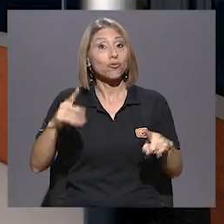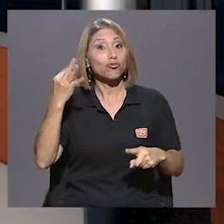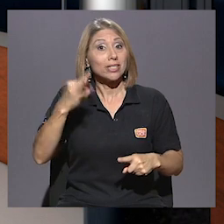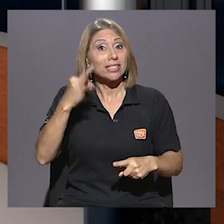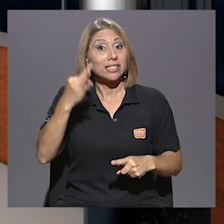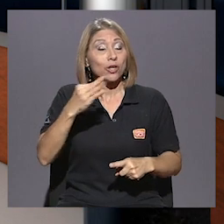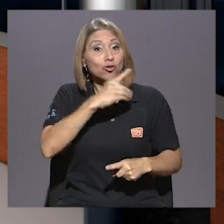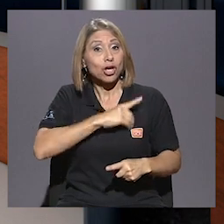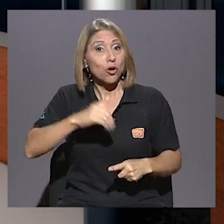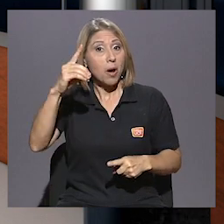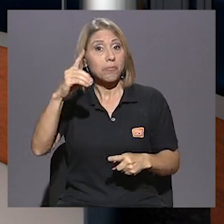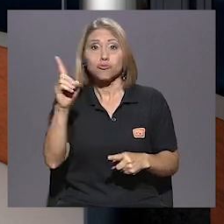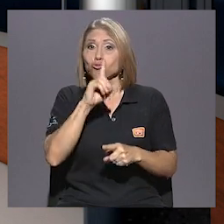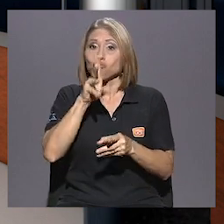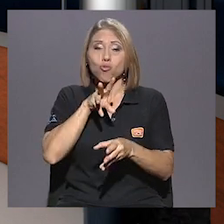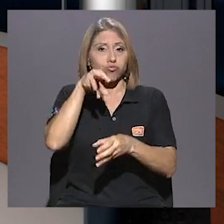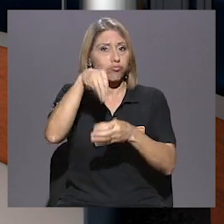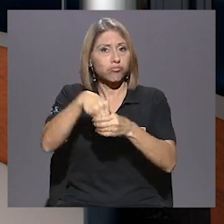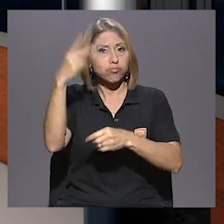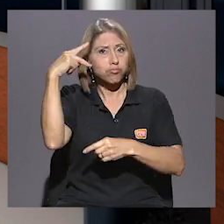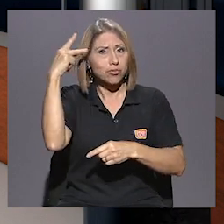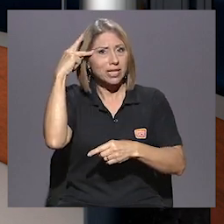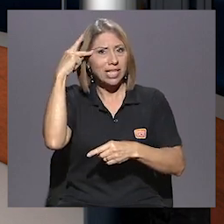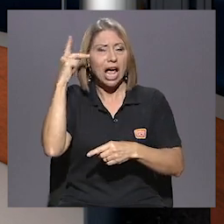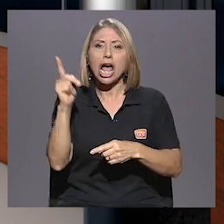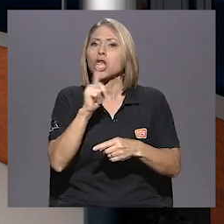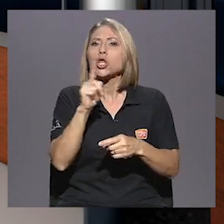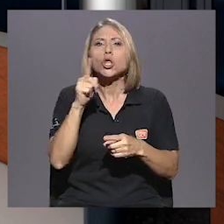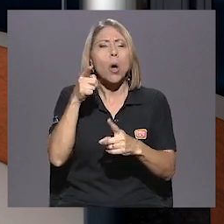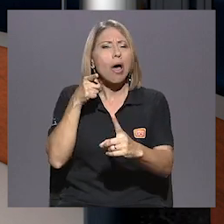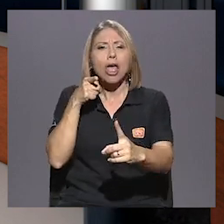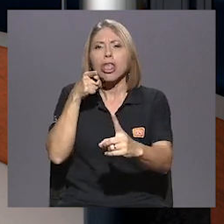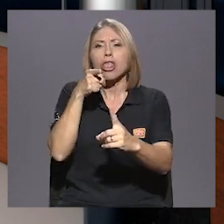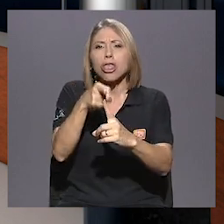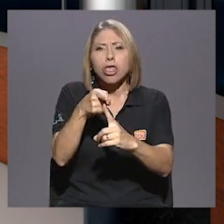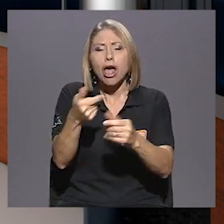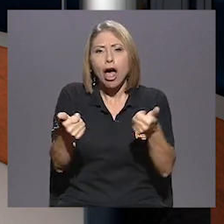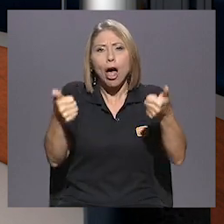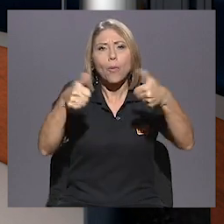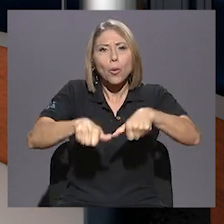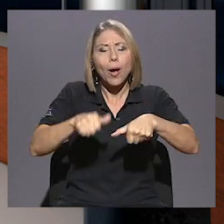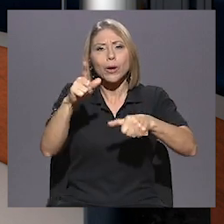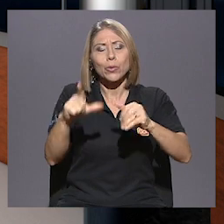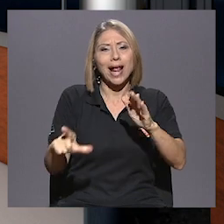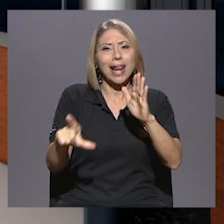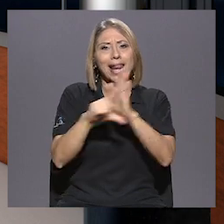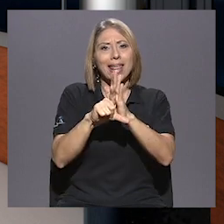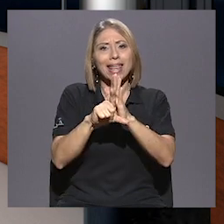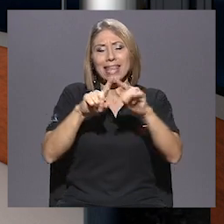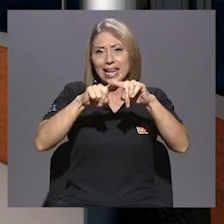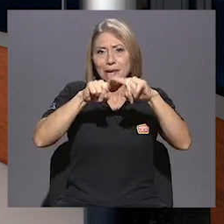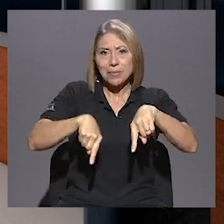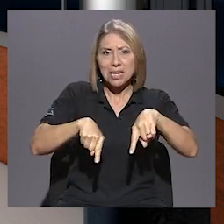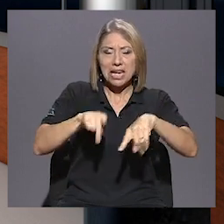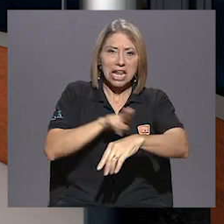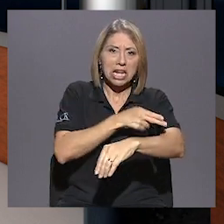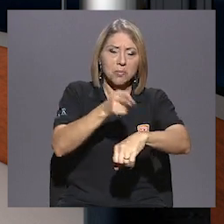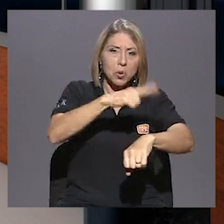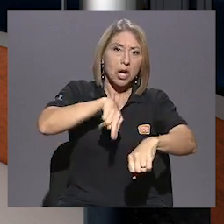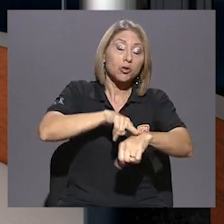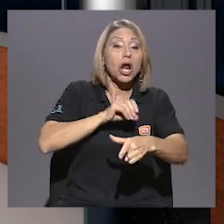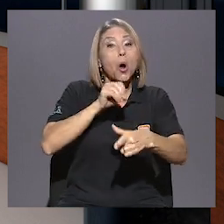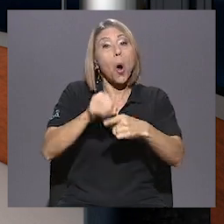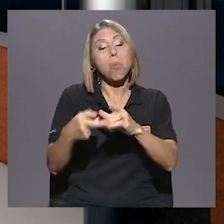y, por lo tanto, no buscan aprobar una legislación que elimine el himno nacional, que prohíban cantar el